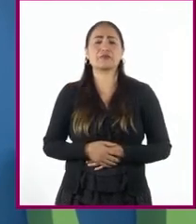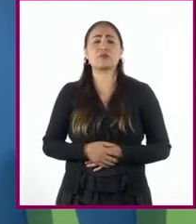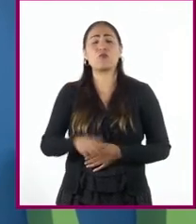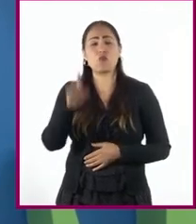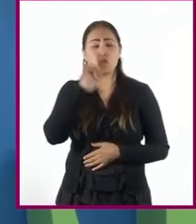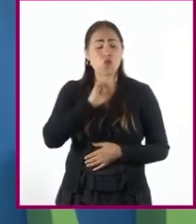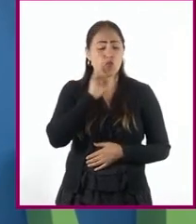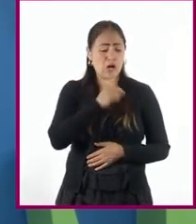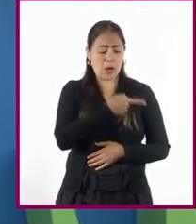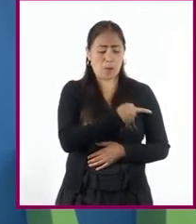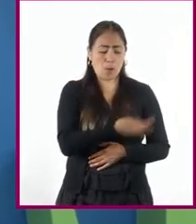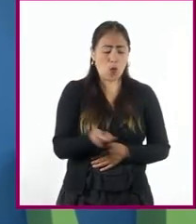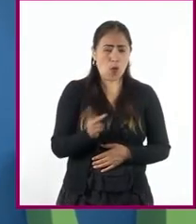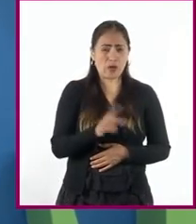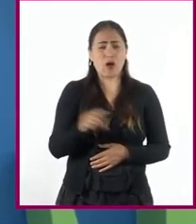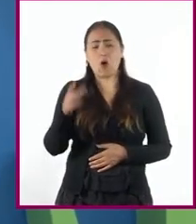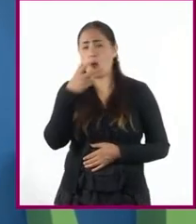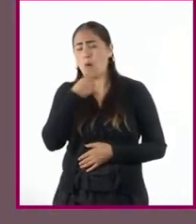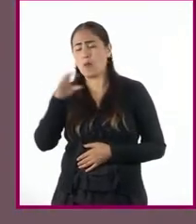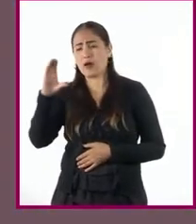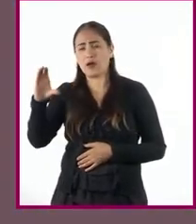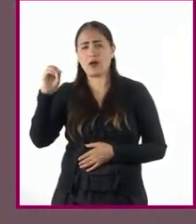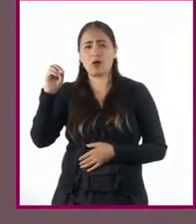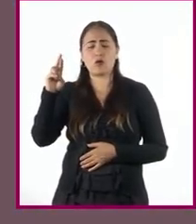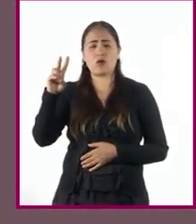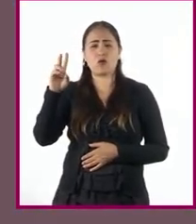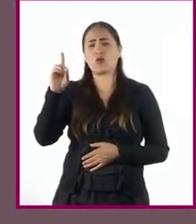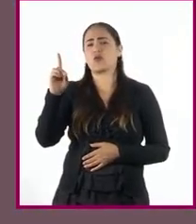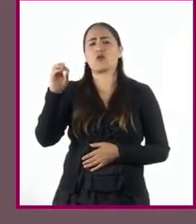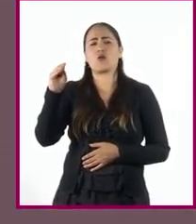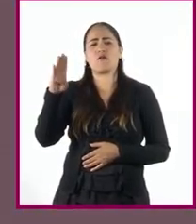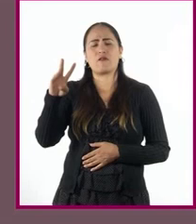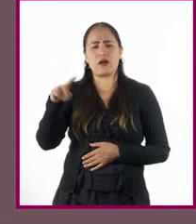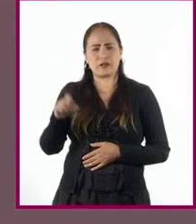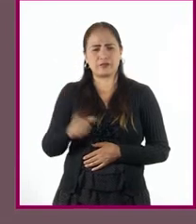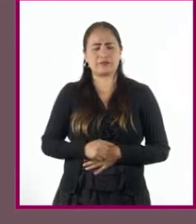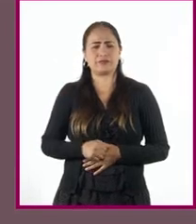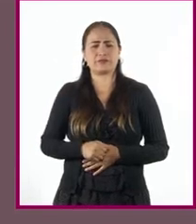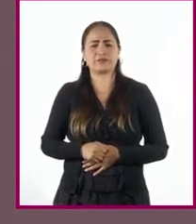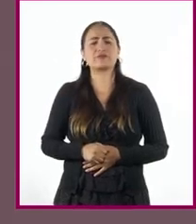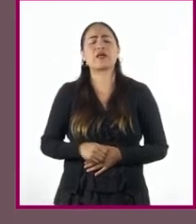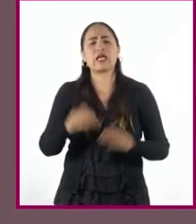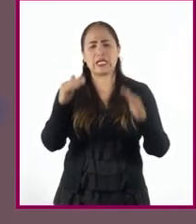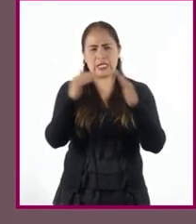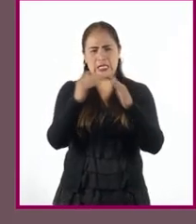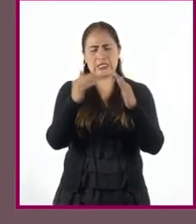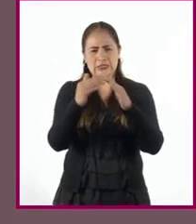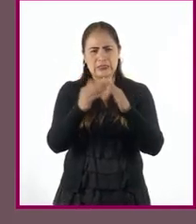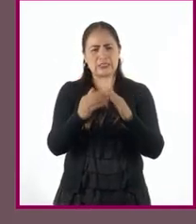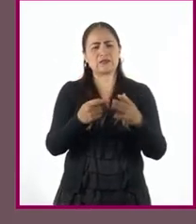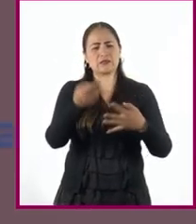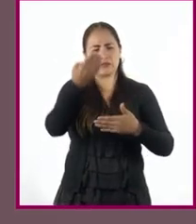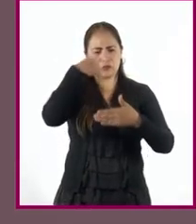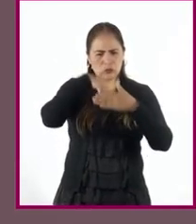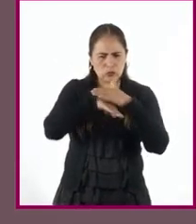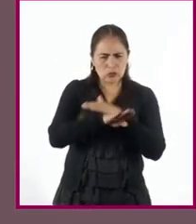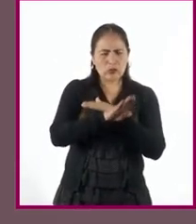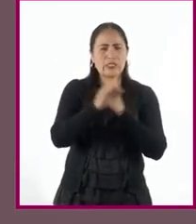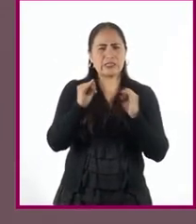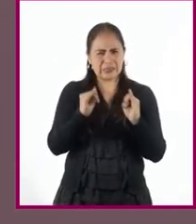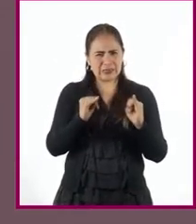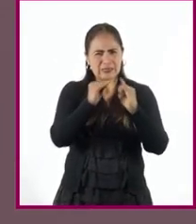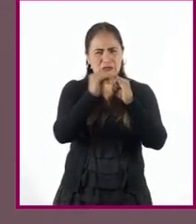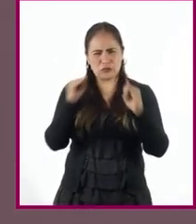recursos, Córdoba apunta que Las casas de recogimiento eran instituciones que dieron